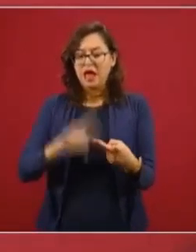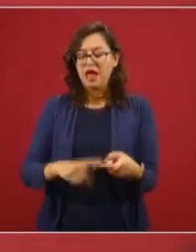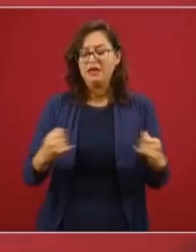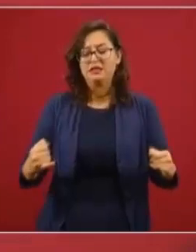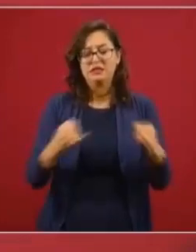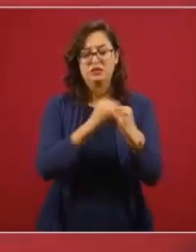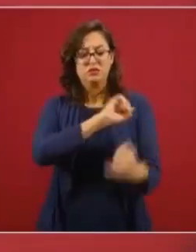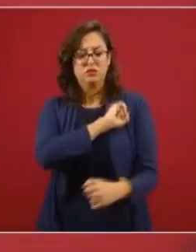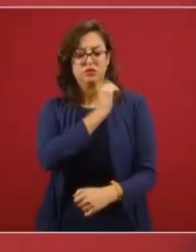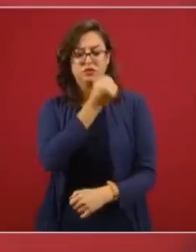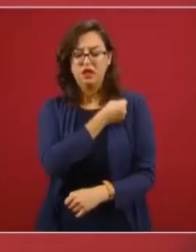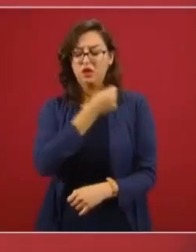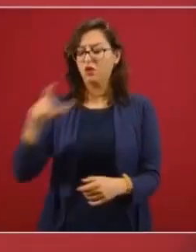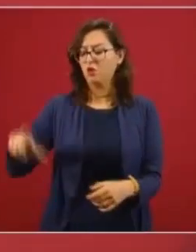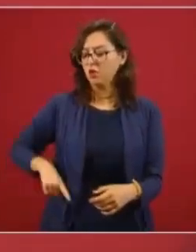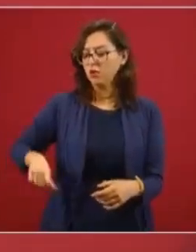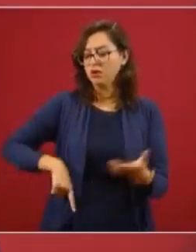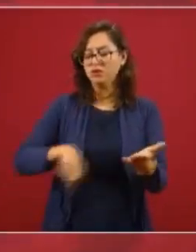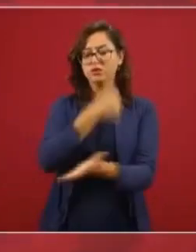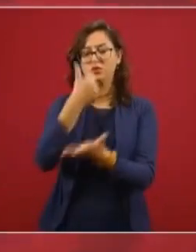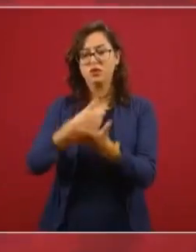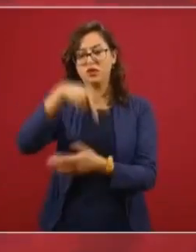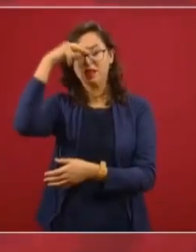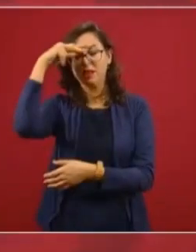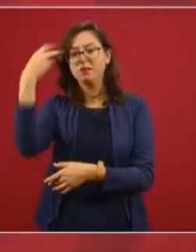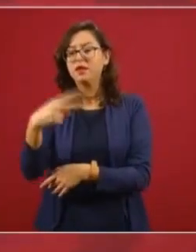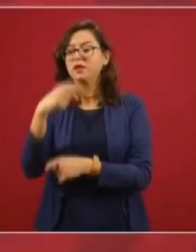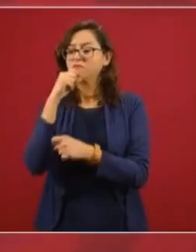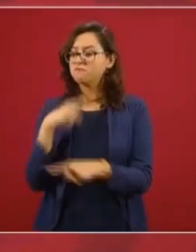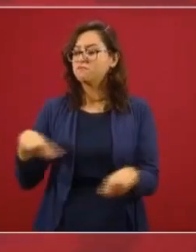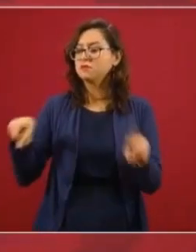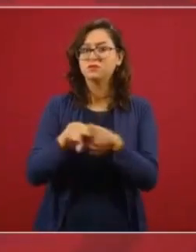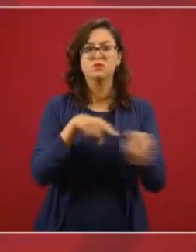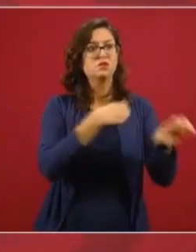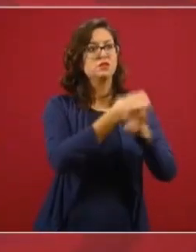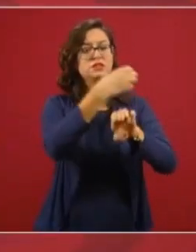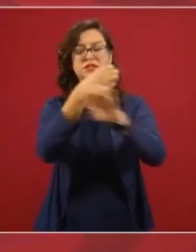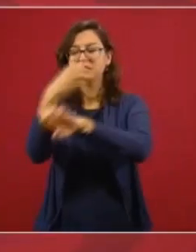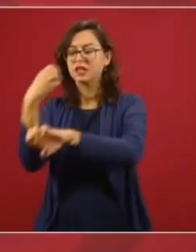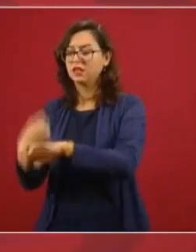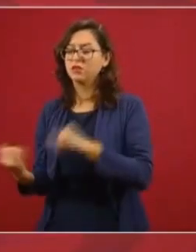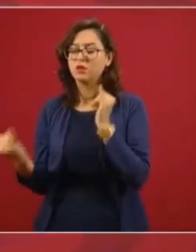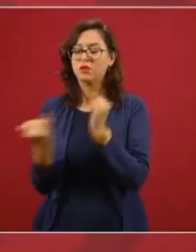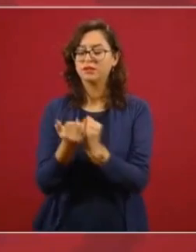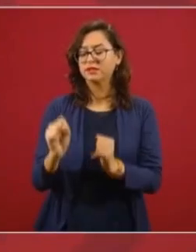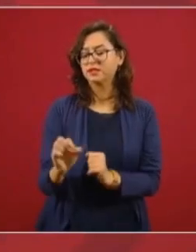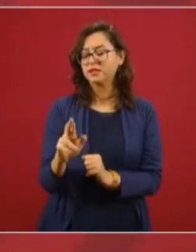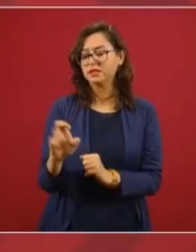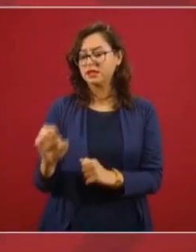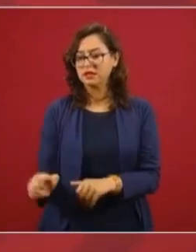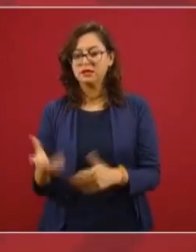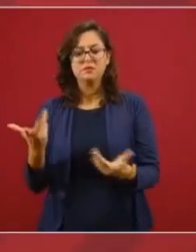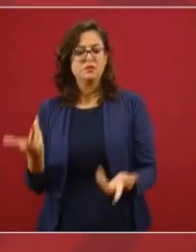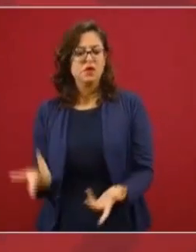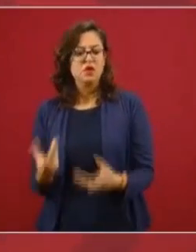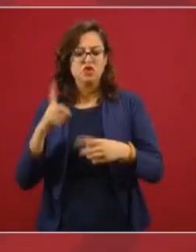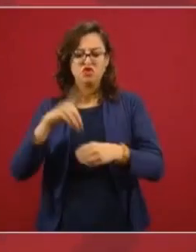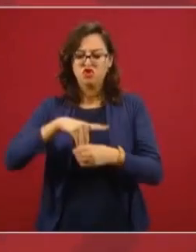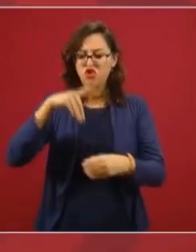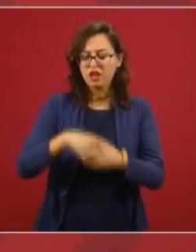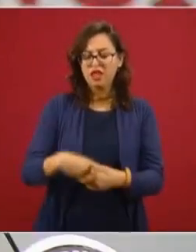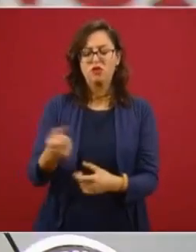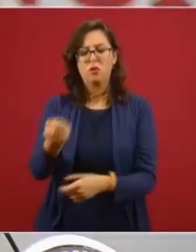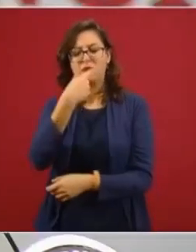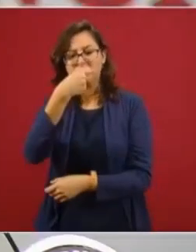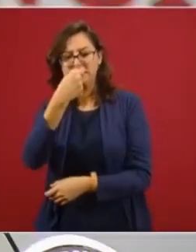los gobiernos de los estados y la Cancillería, donando equipos médicos, pruebas, medicamentos e insumos, apoyando